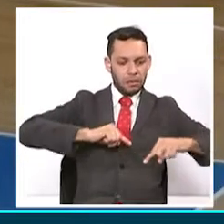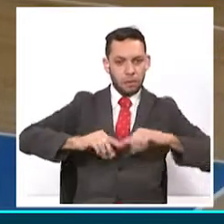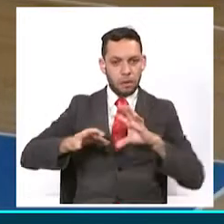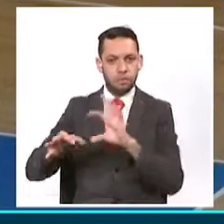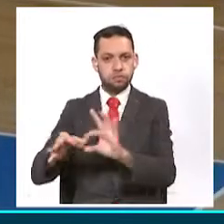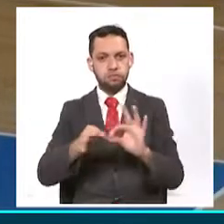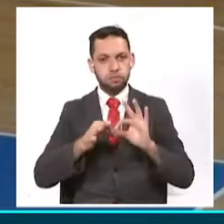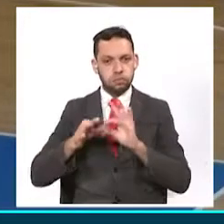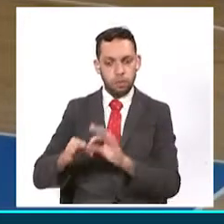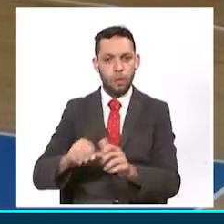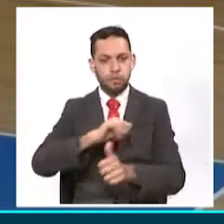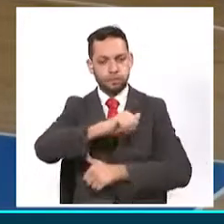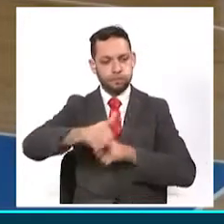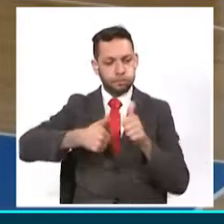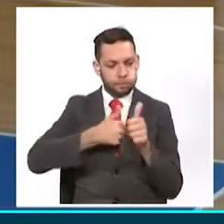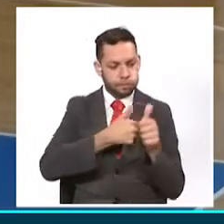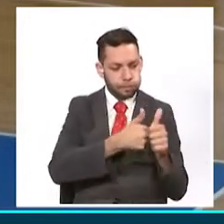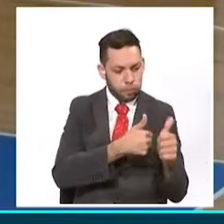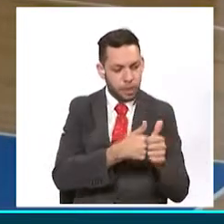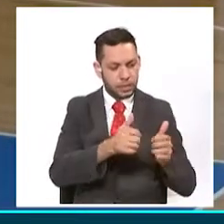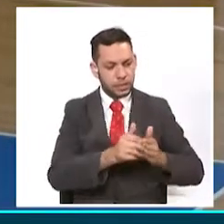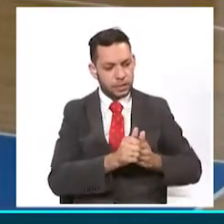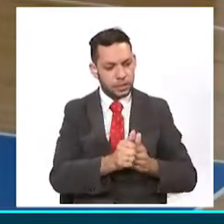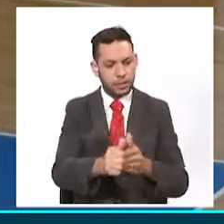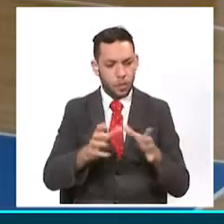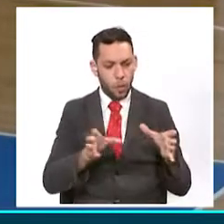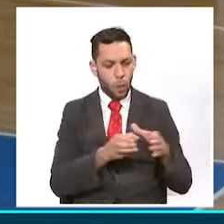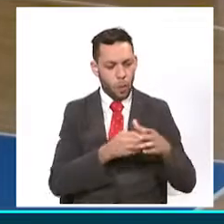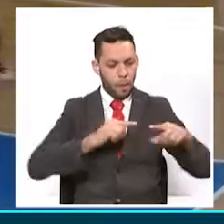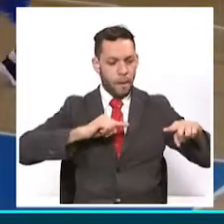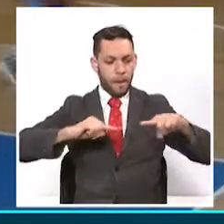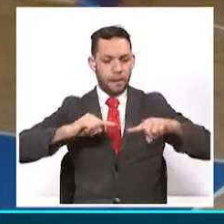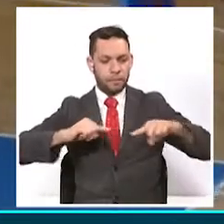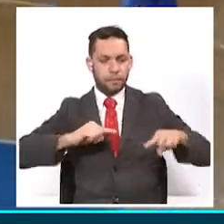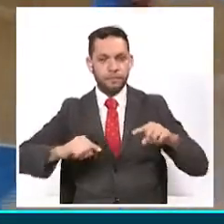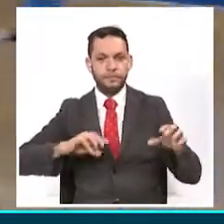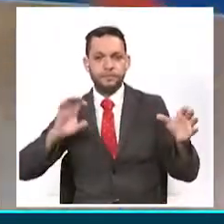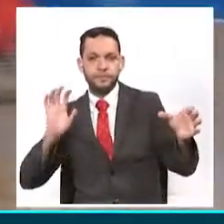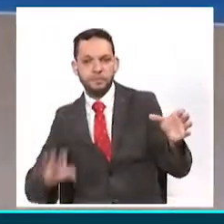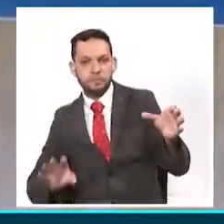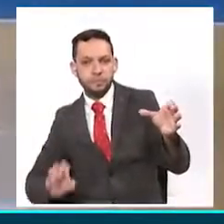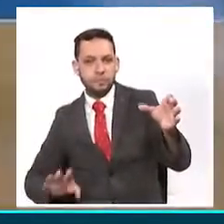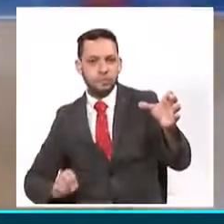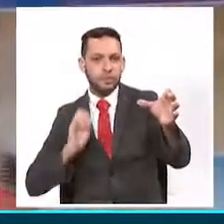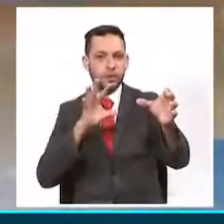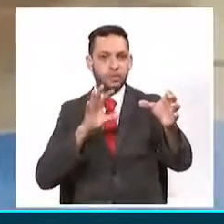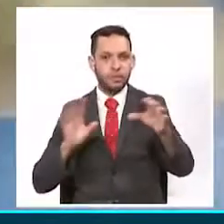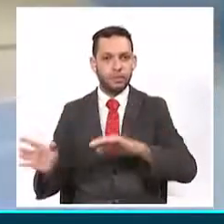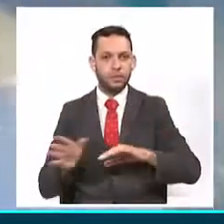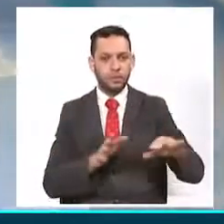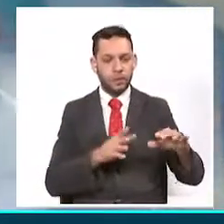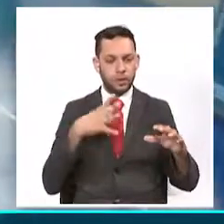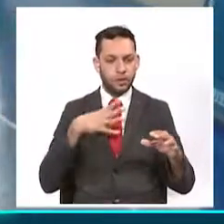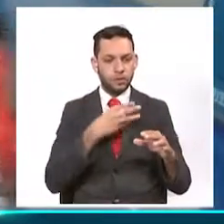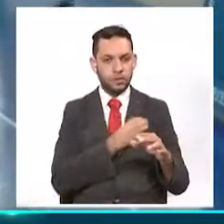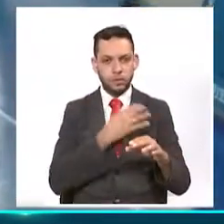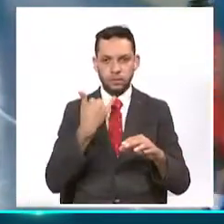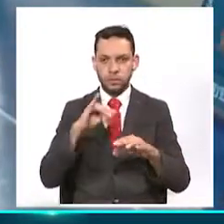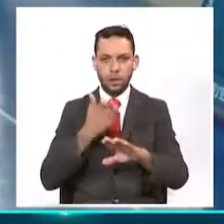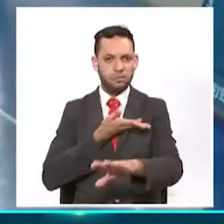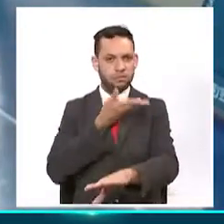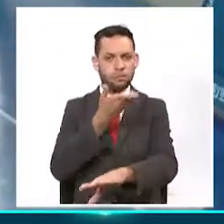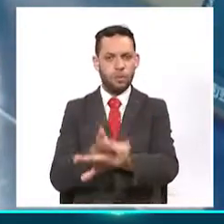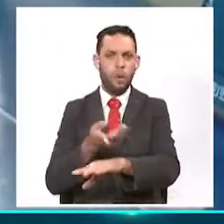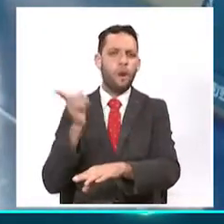en cuanto al acompañamiento a quienes llevan las riendas del quinteto. Es una propuesta que se ha venido manejando desde hace mucho tiempo.